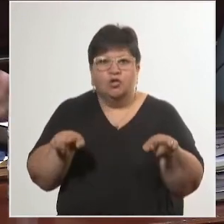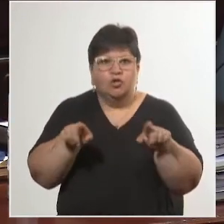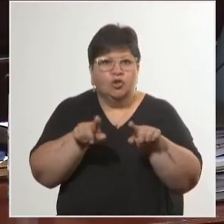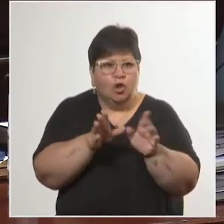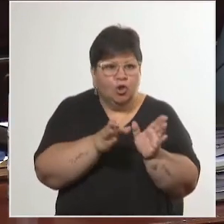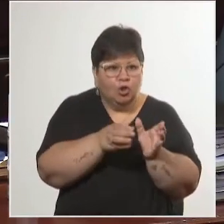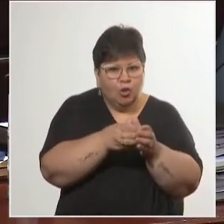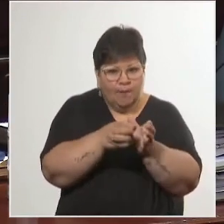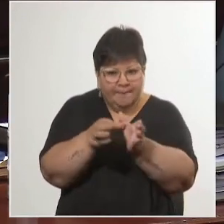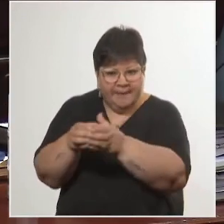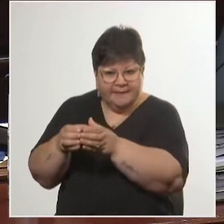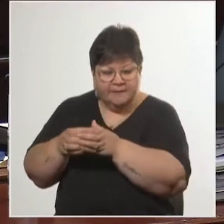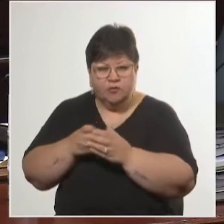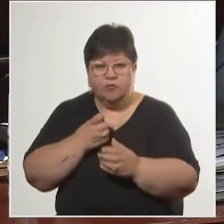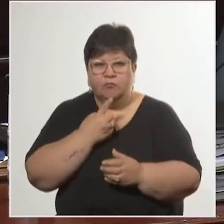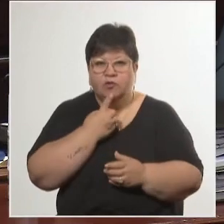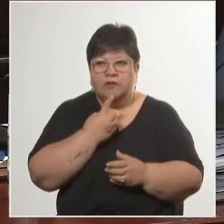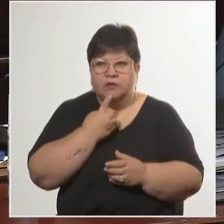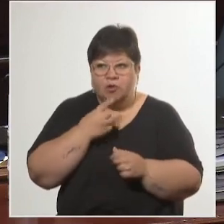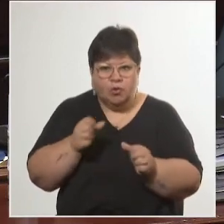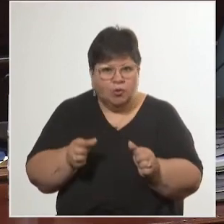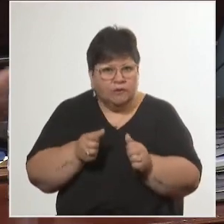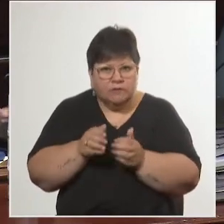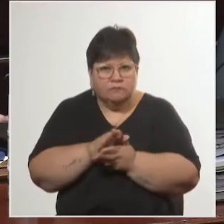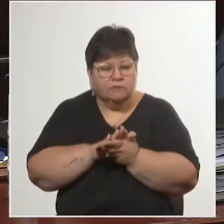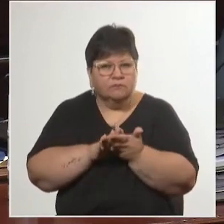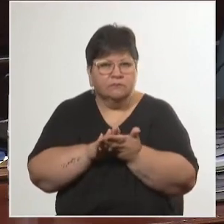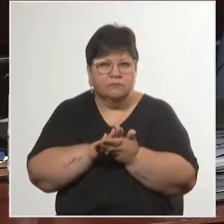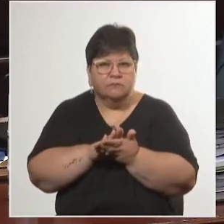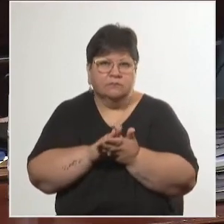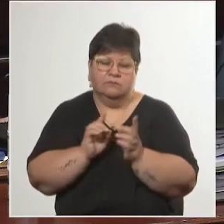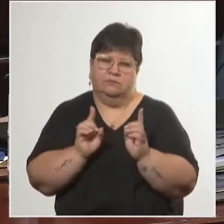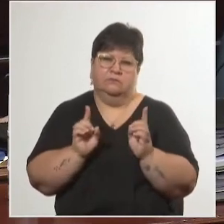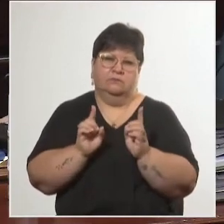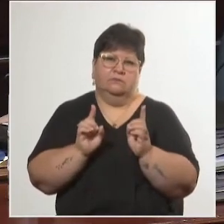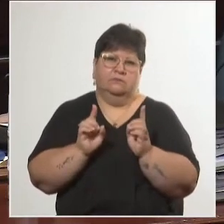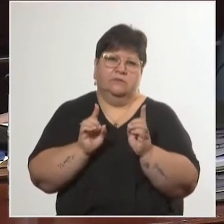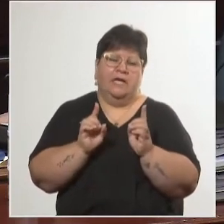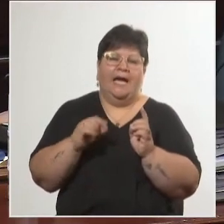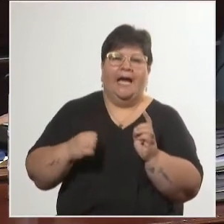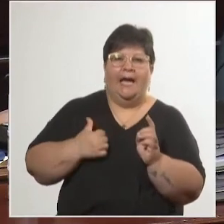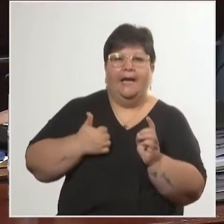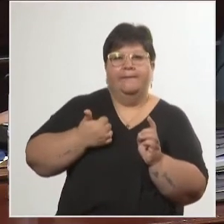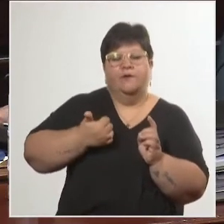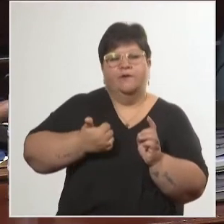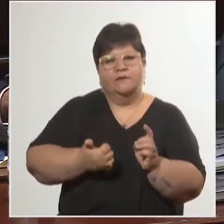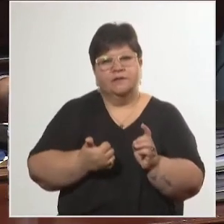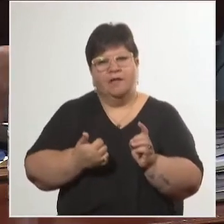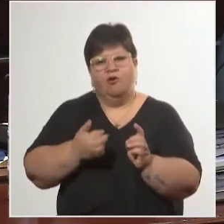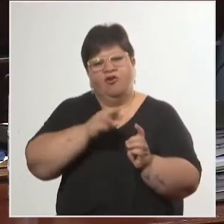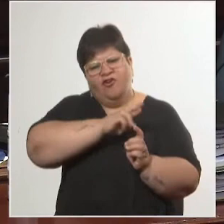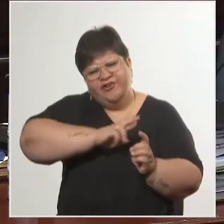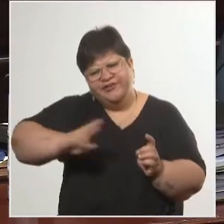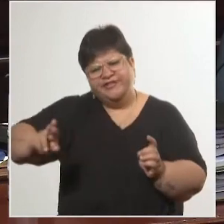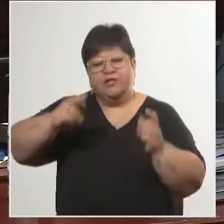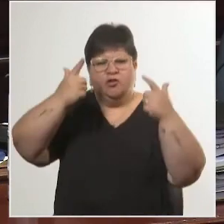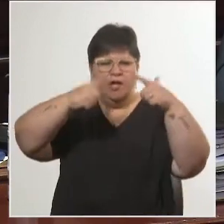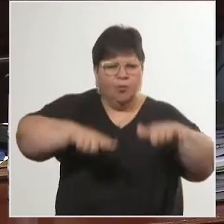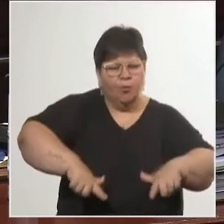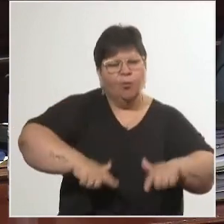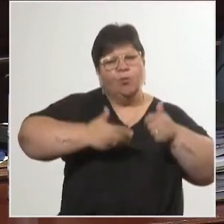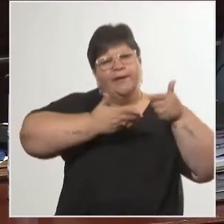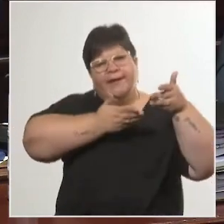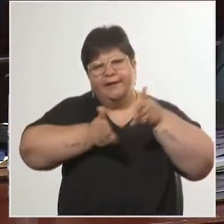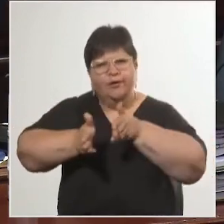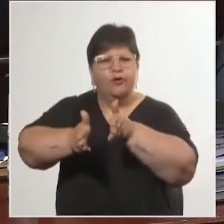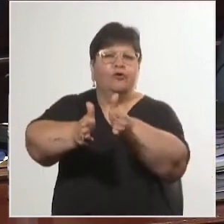partidos políticos en aprovechar la riqueza hidrográfica del país. Es necesario con